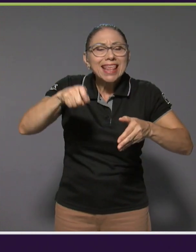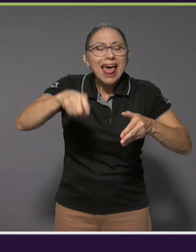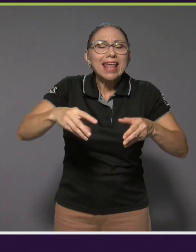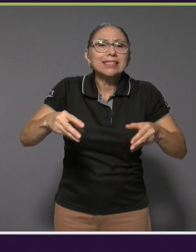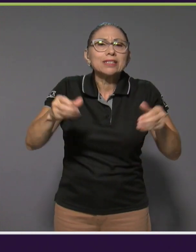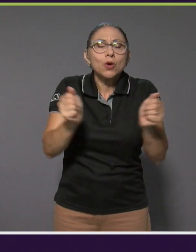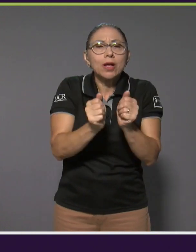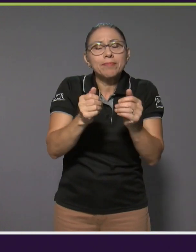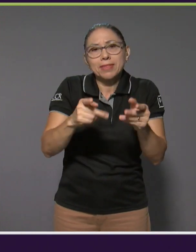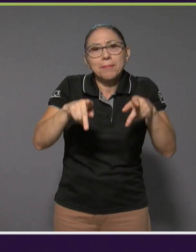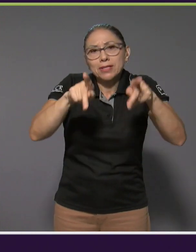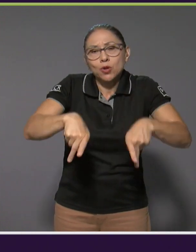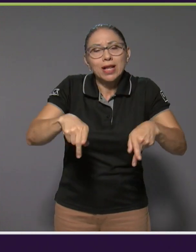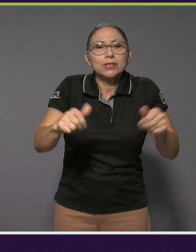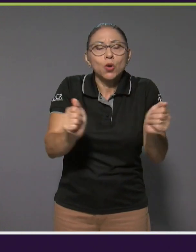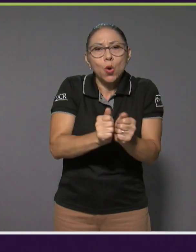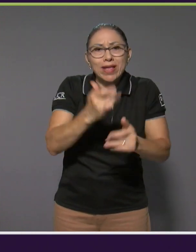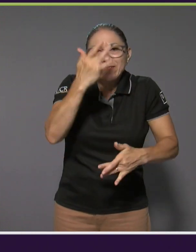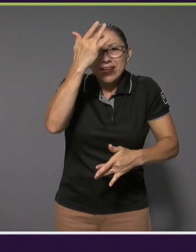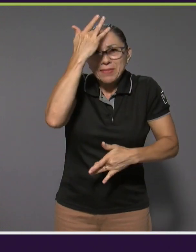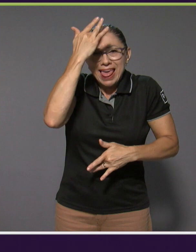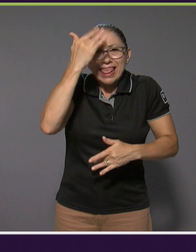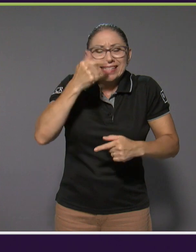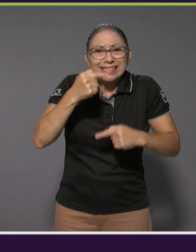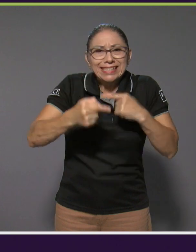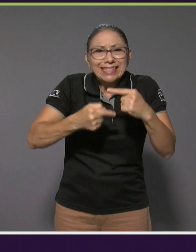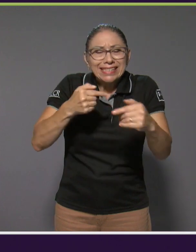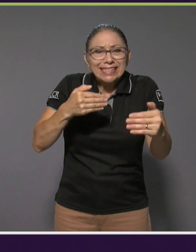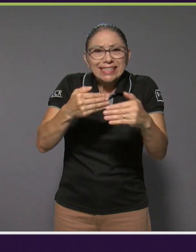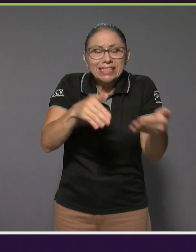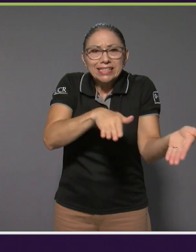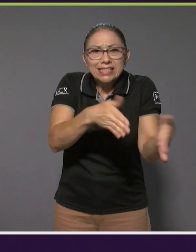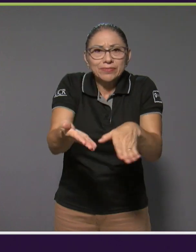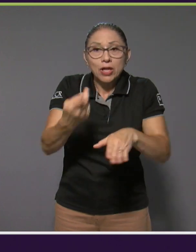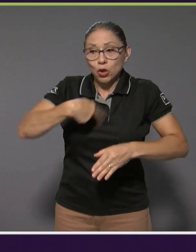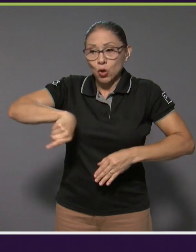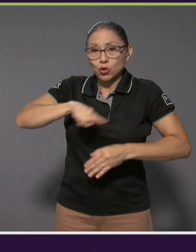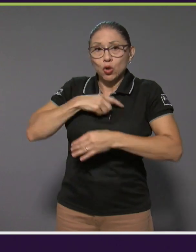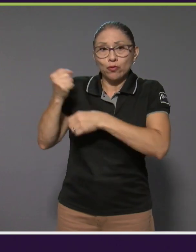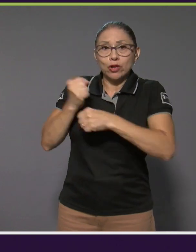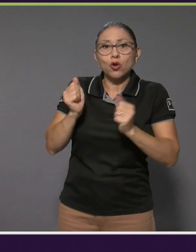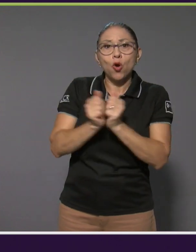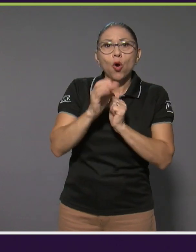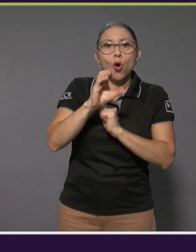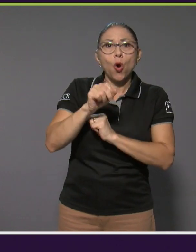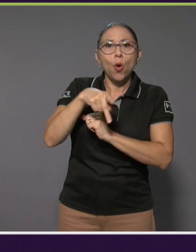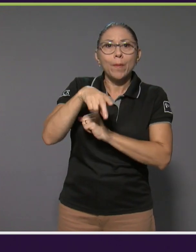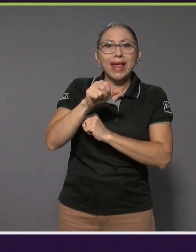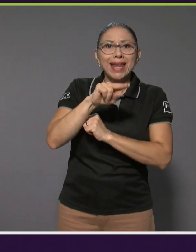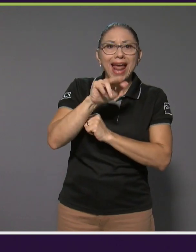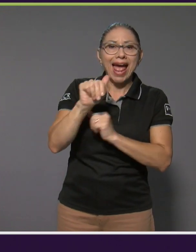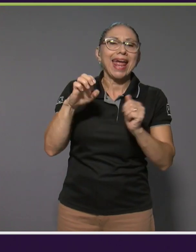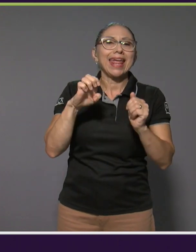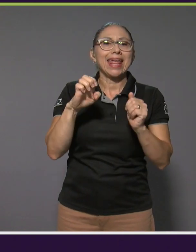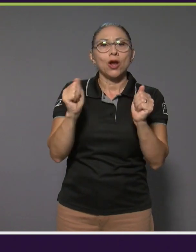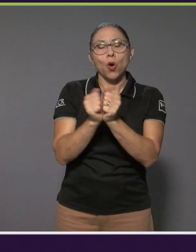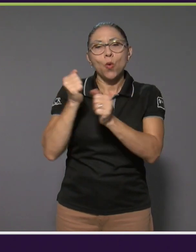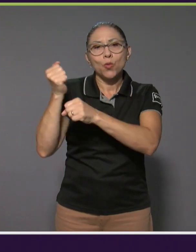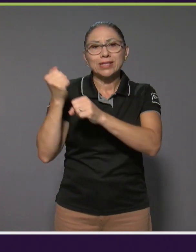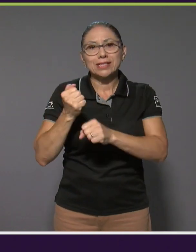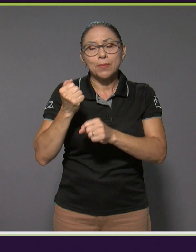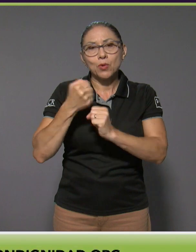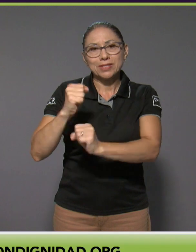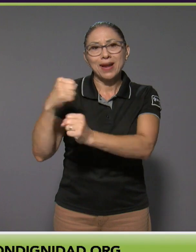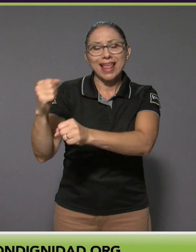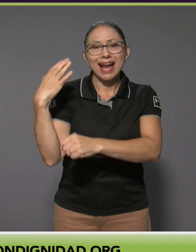avanzadas o en fases terminales. Nosotros desde la fundación, junto con Copenhague, la Municipalidad de Cartago y otros